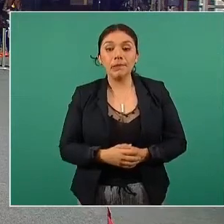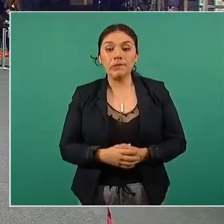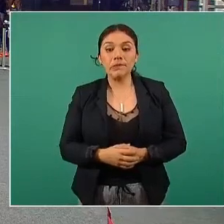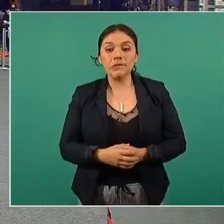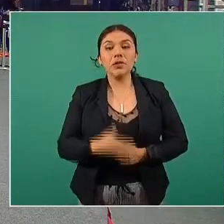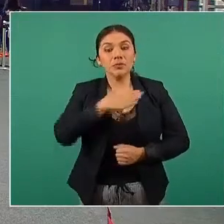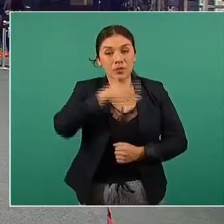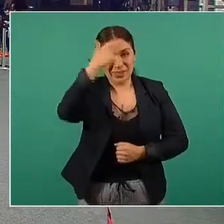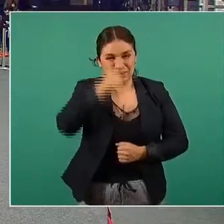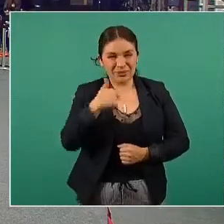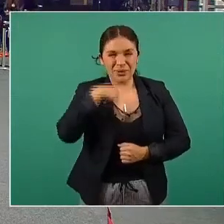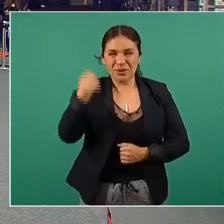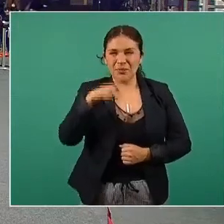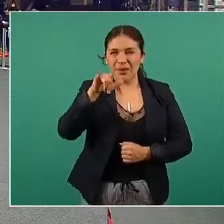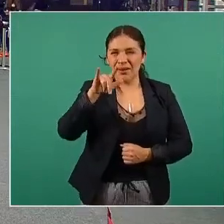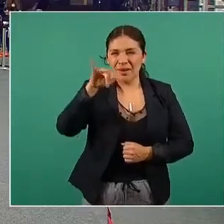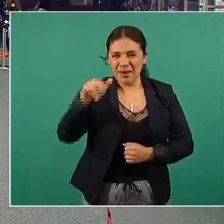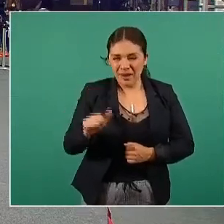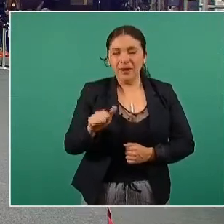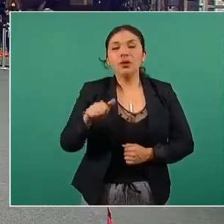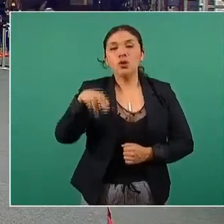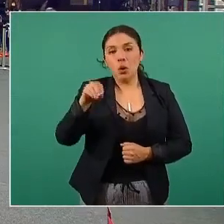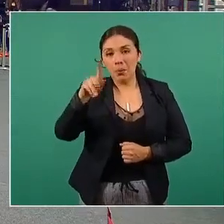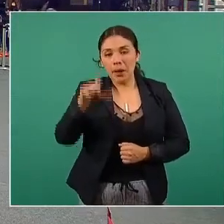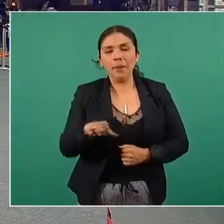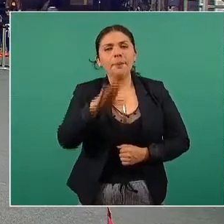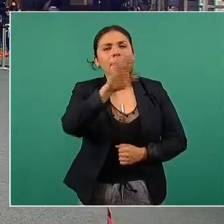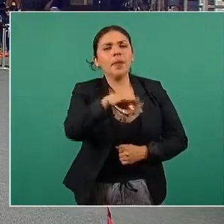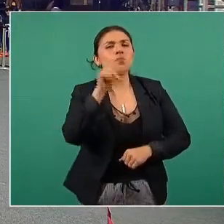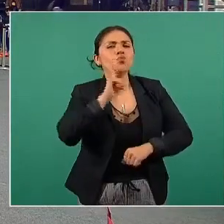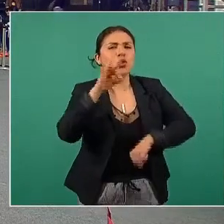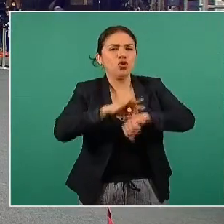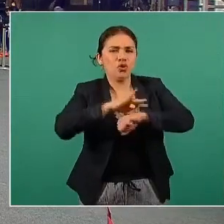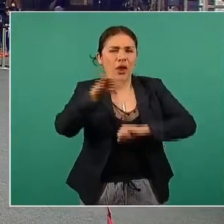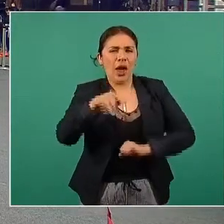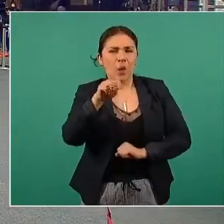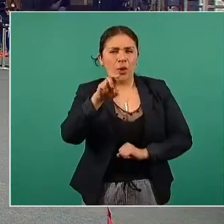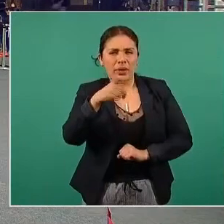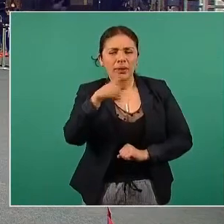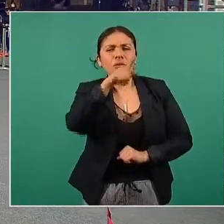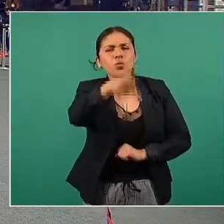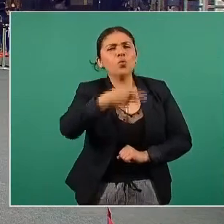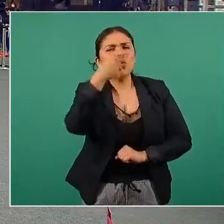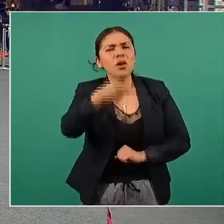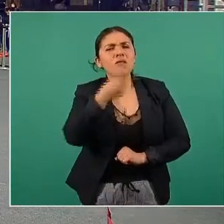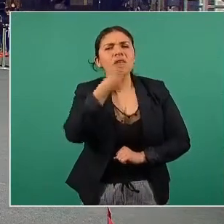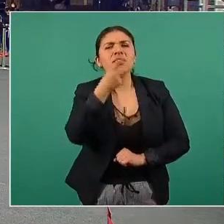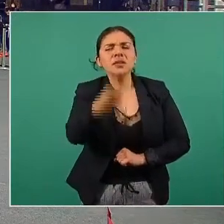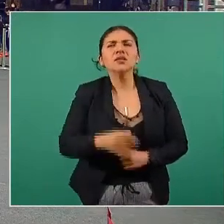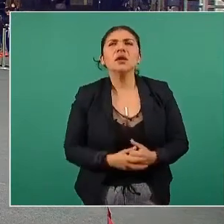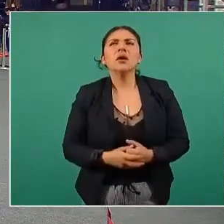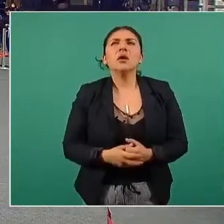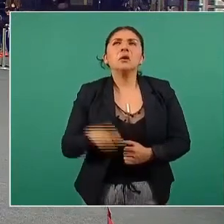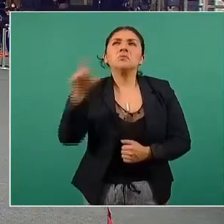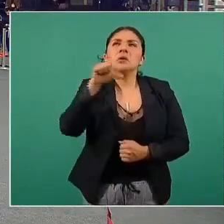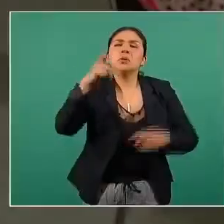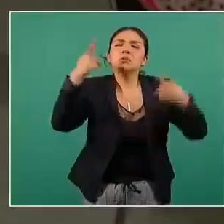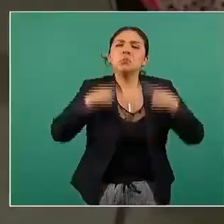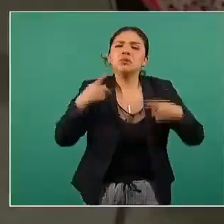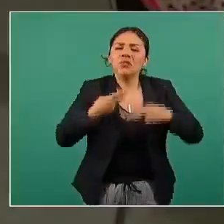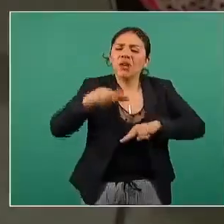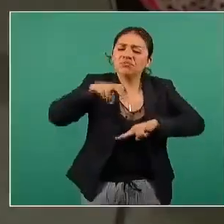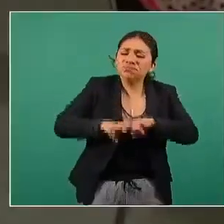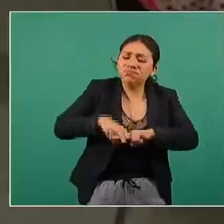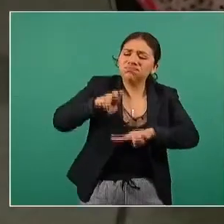Buenas noches Liliana Noble de Pulso Saludable Doctora Joregui usted menciona que los comportamientos sedentarios determinan